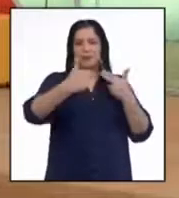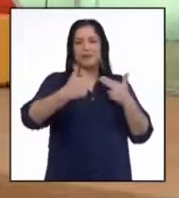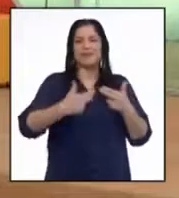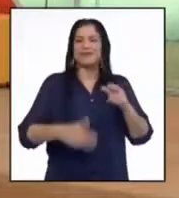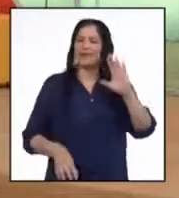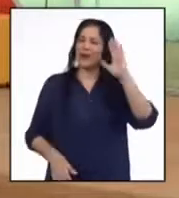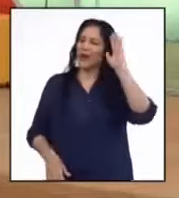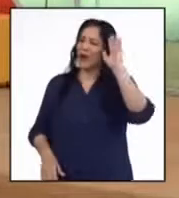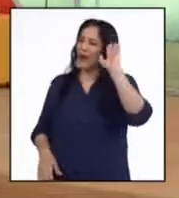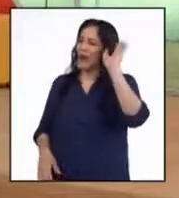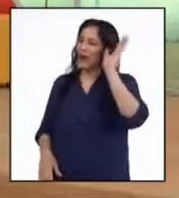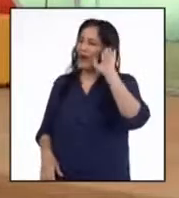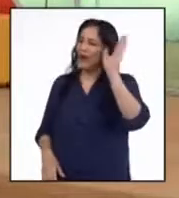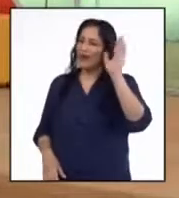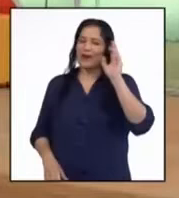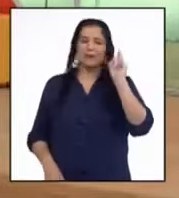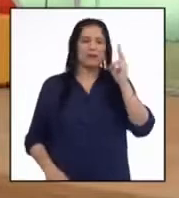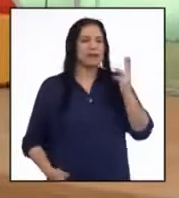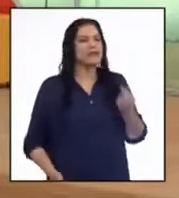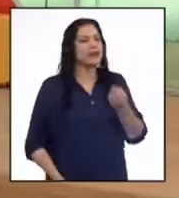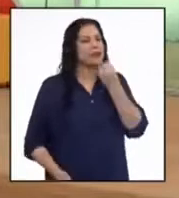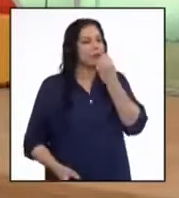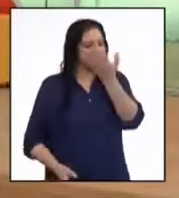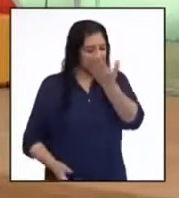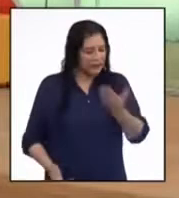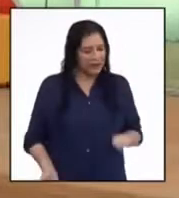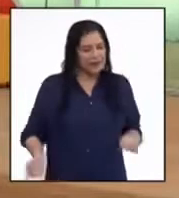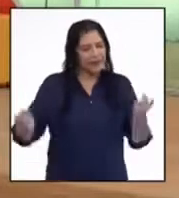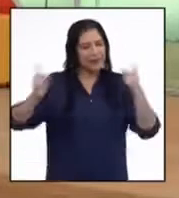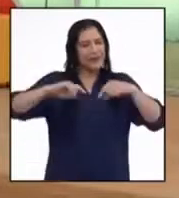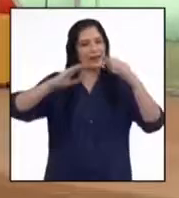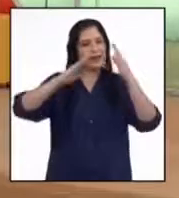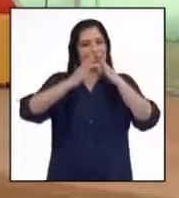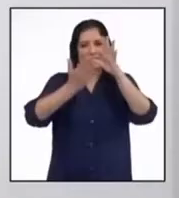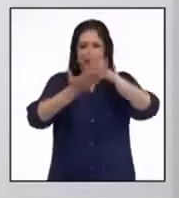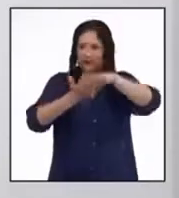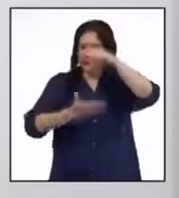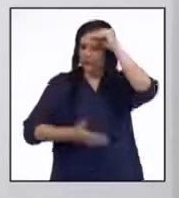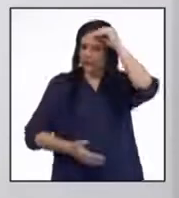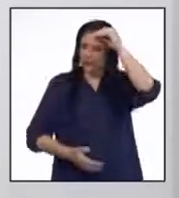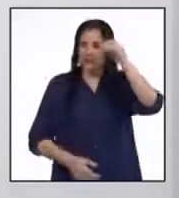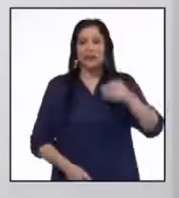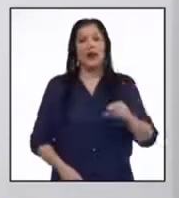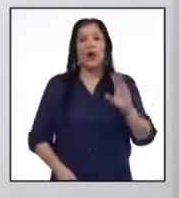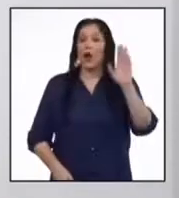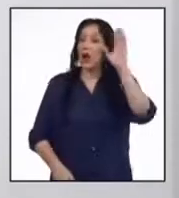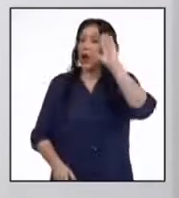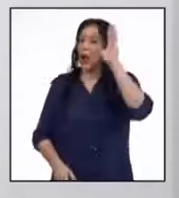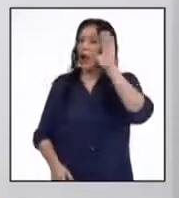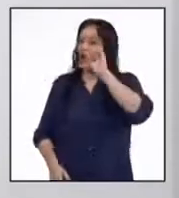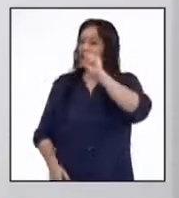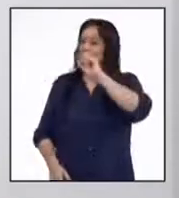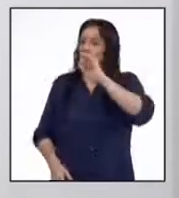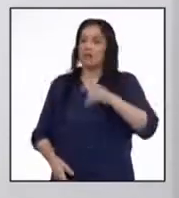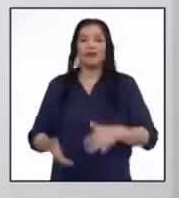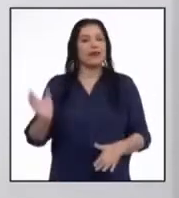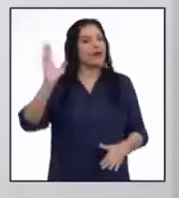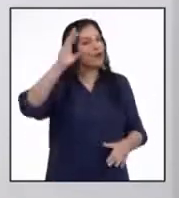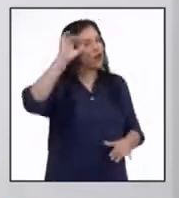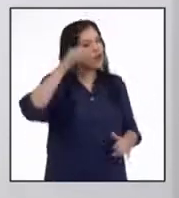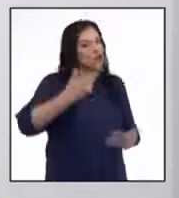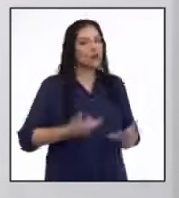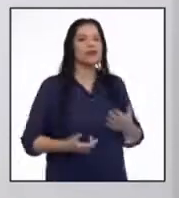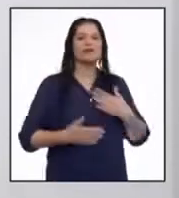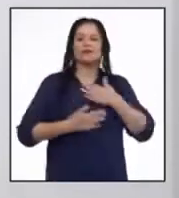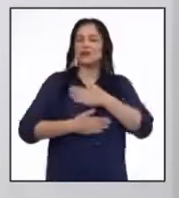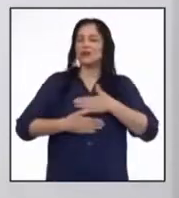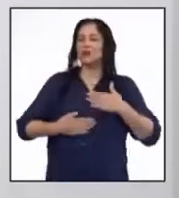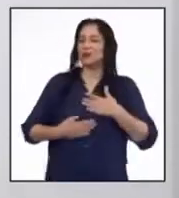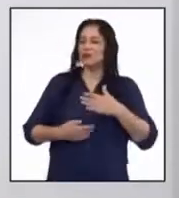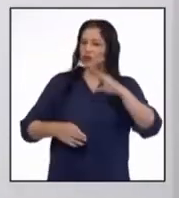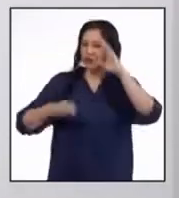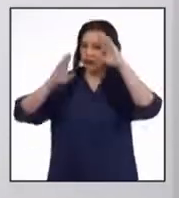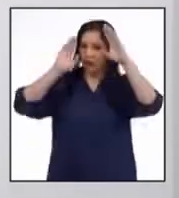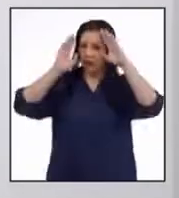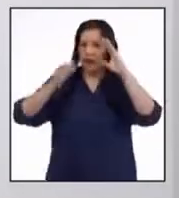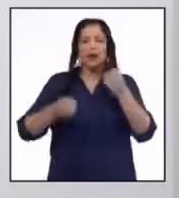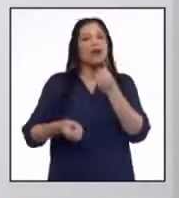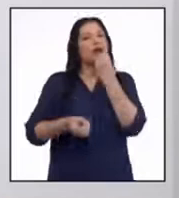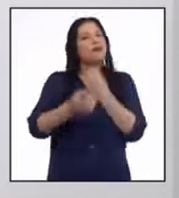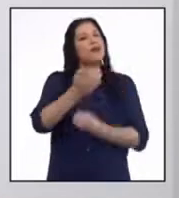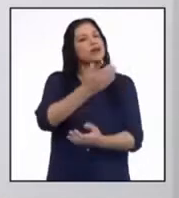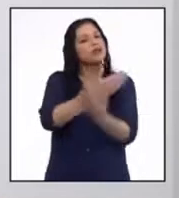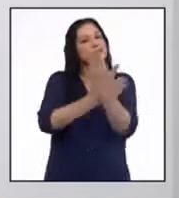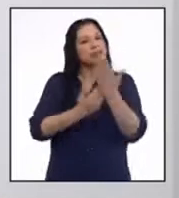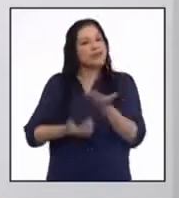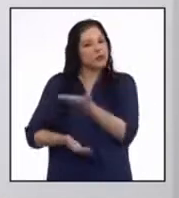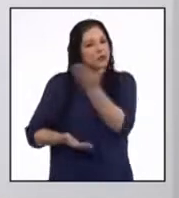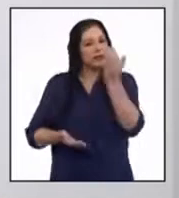Hola, hola, profesora. Bienvenida a Aprendo en Casa, profesora. Hola, Stephanie y Junior. Qué gusto saludarlos. Muy buen día